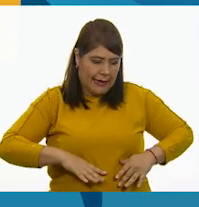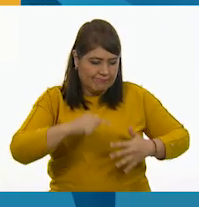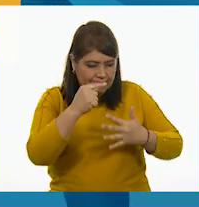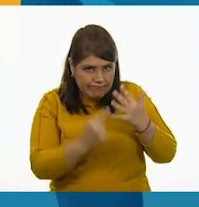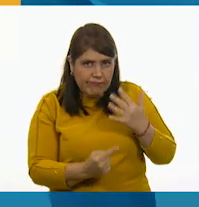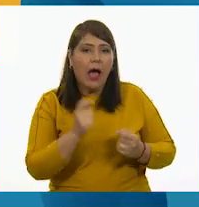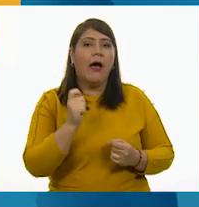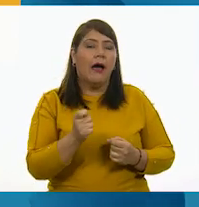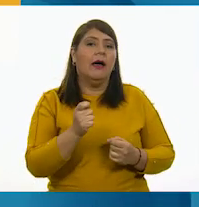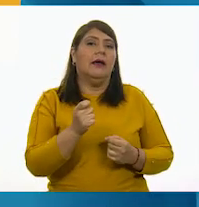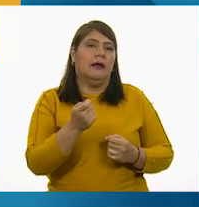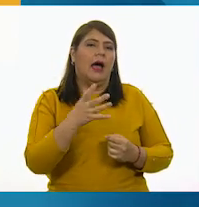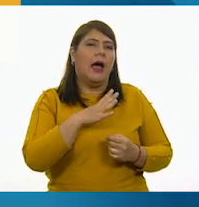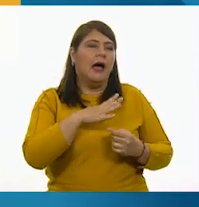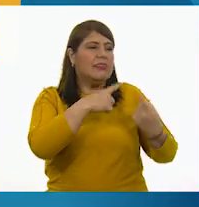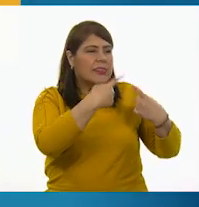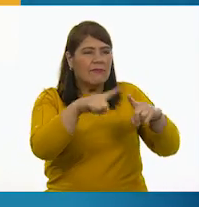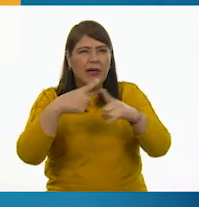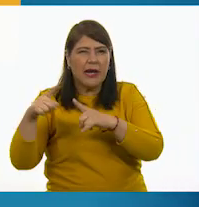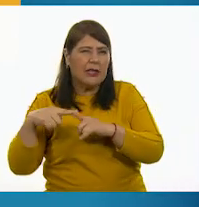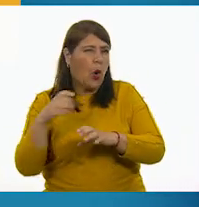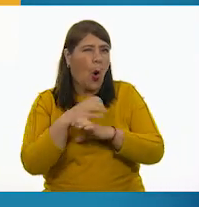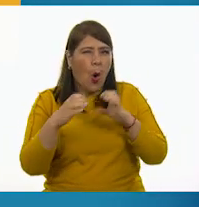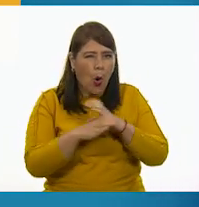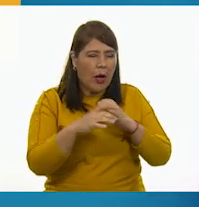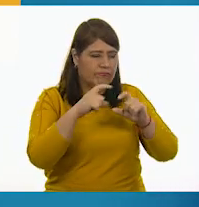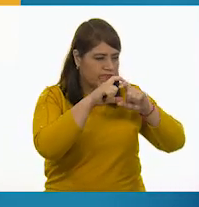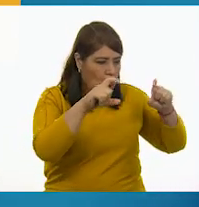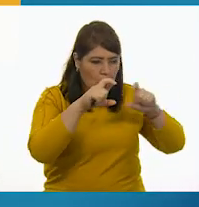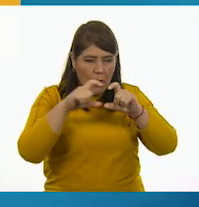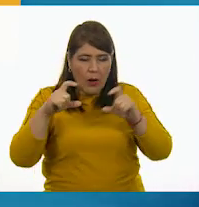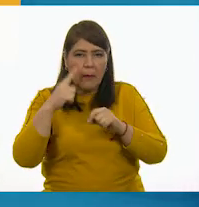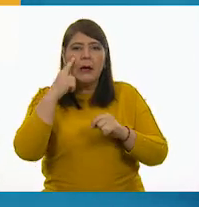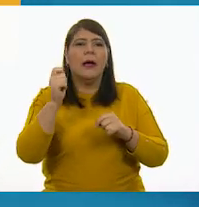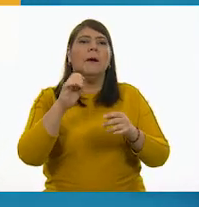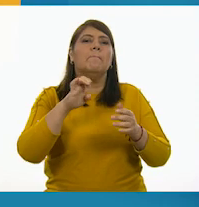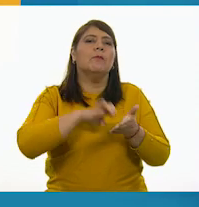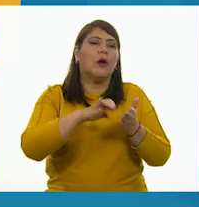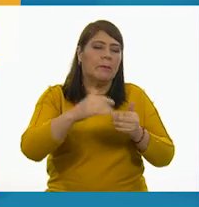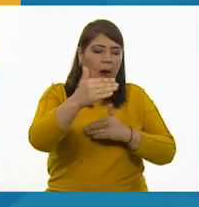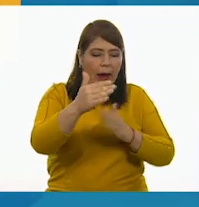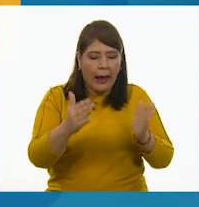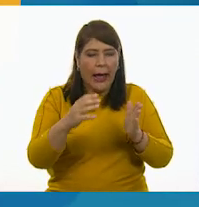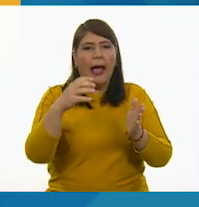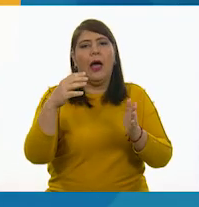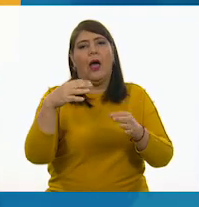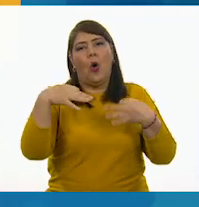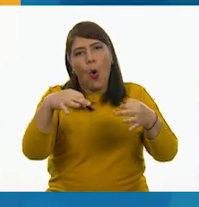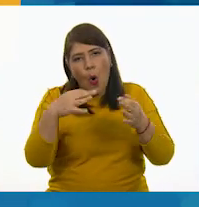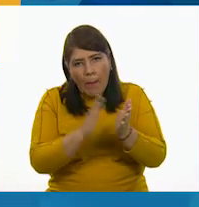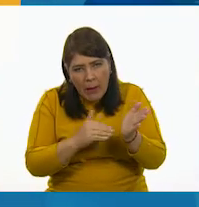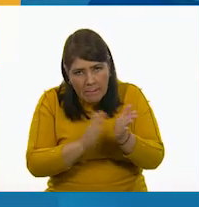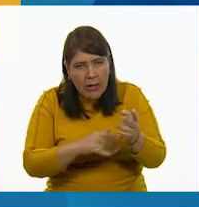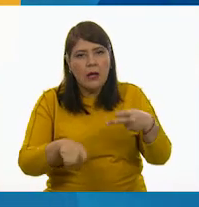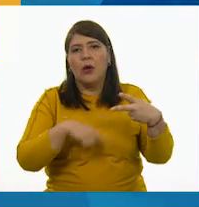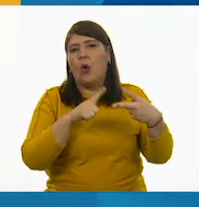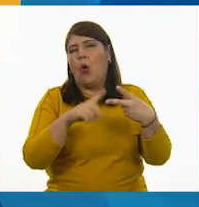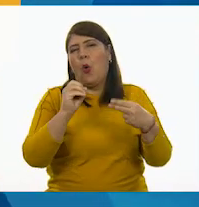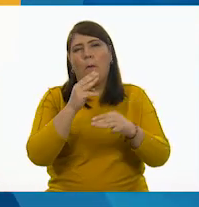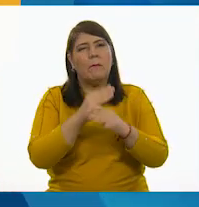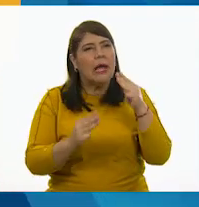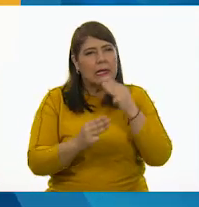en muy diferentes productos, este, no sé, hojas en paquete, este, material de